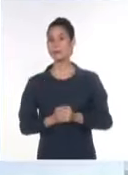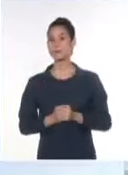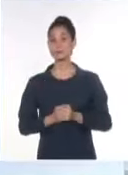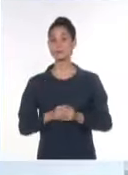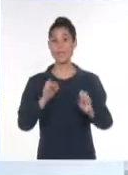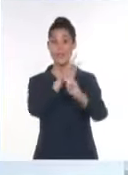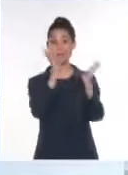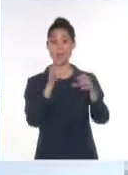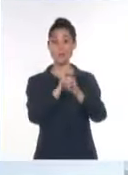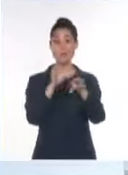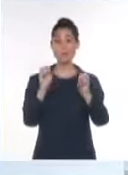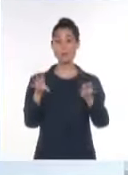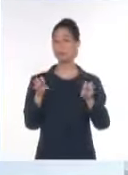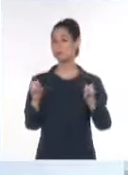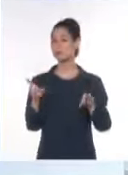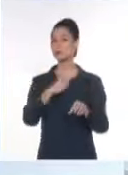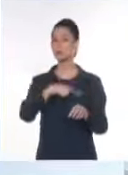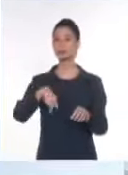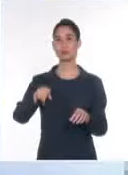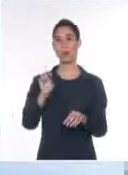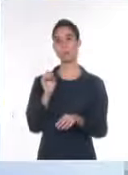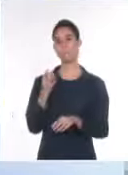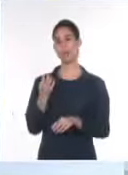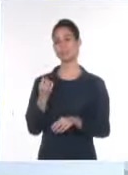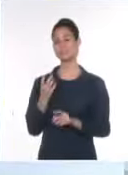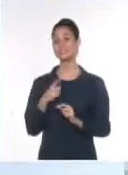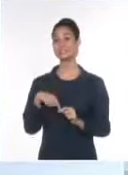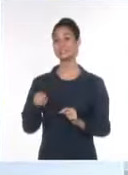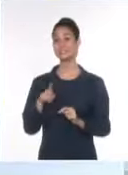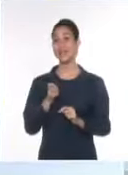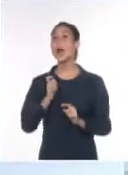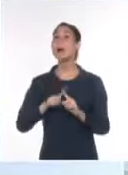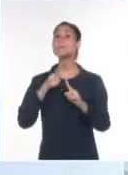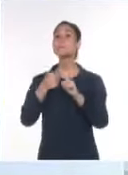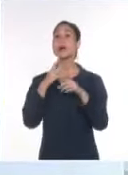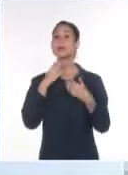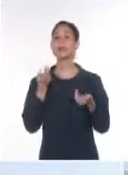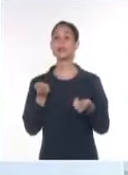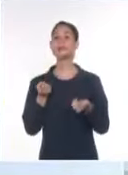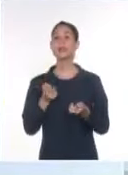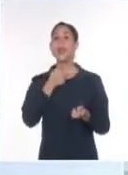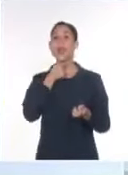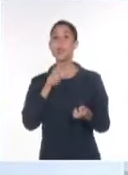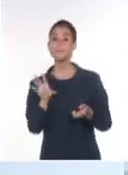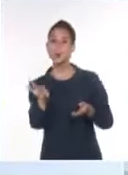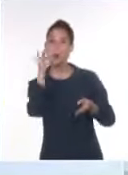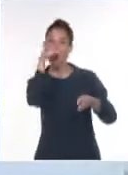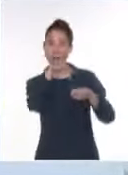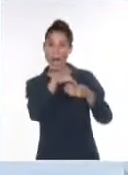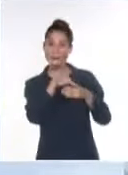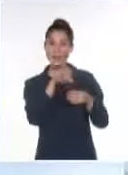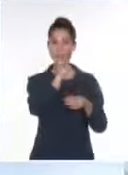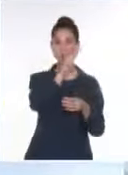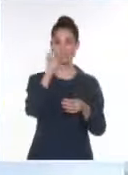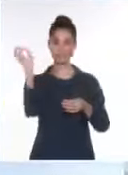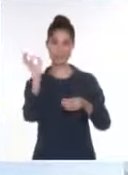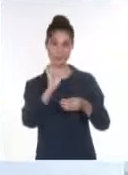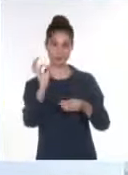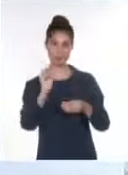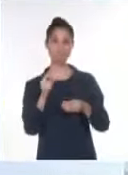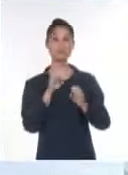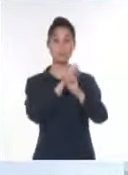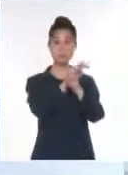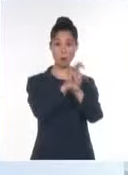su mentira. Fíjense, algunos detalles. Publicaron solo el 30% del total de las actas cuando aseguraron